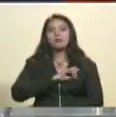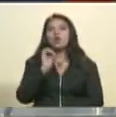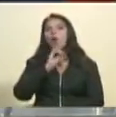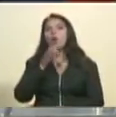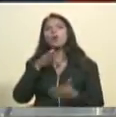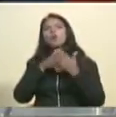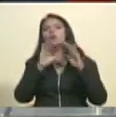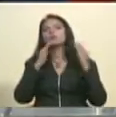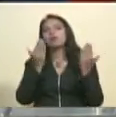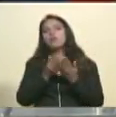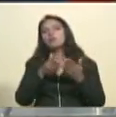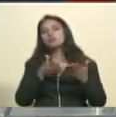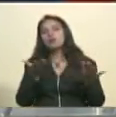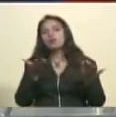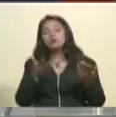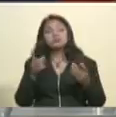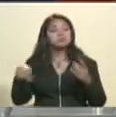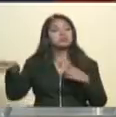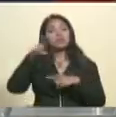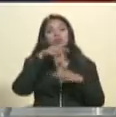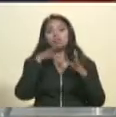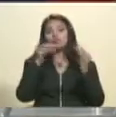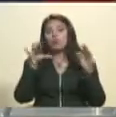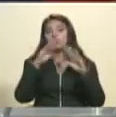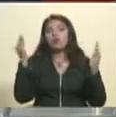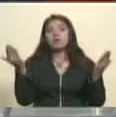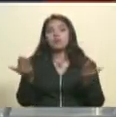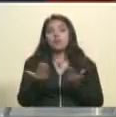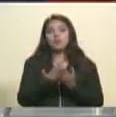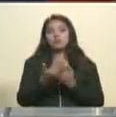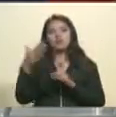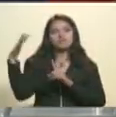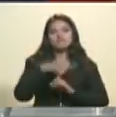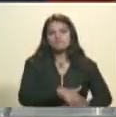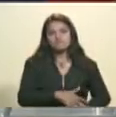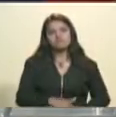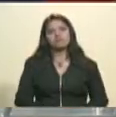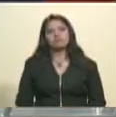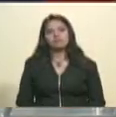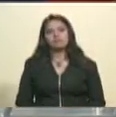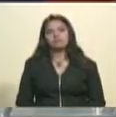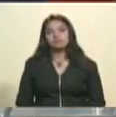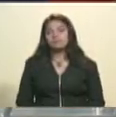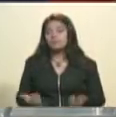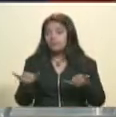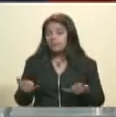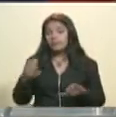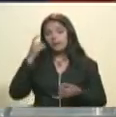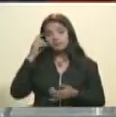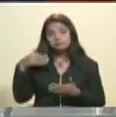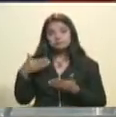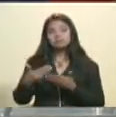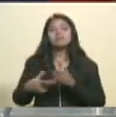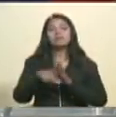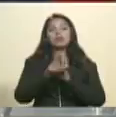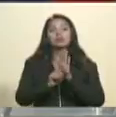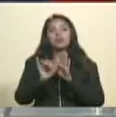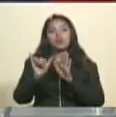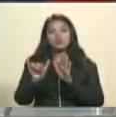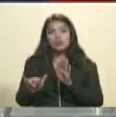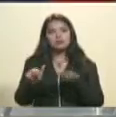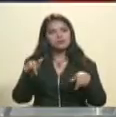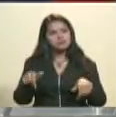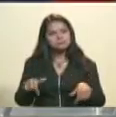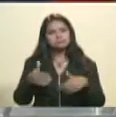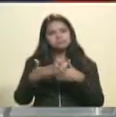contra el mundo entero si todo el mundo la ofende. En estos días de constituyente, en